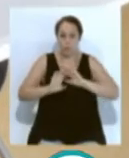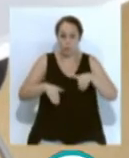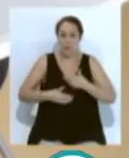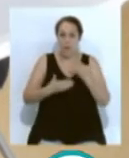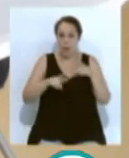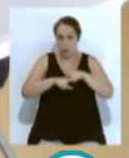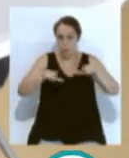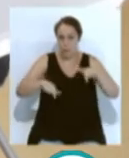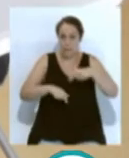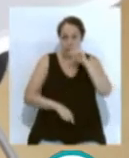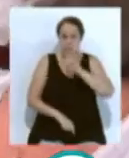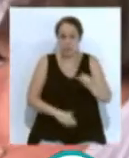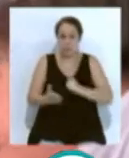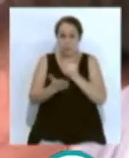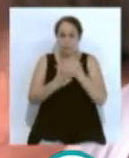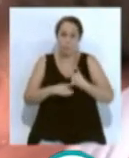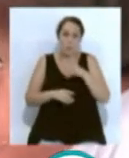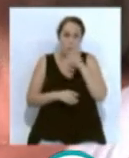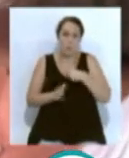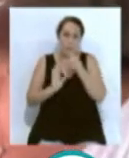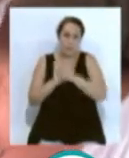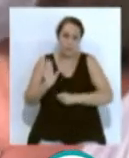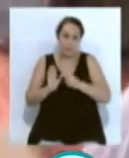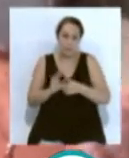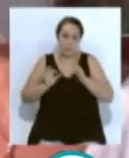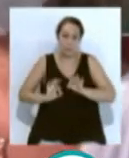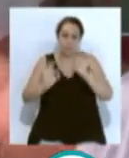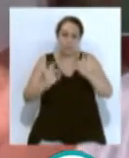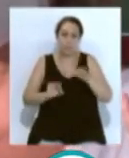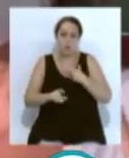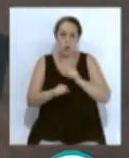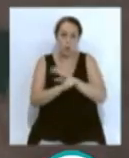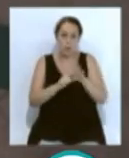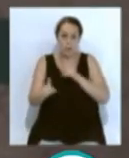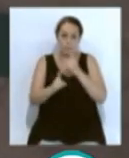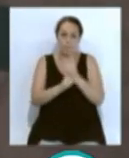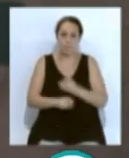marcado por las medidas extraordinarias que se han establecido frente al COVID.